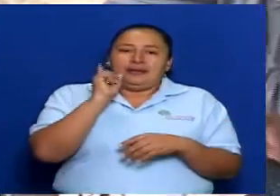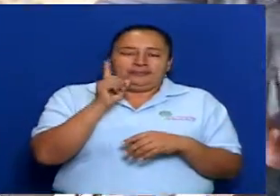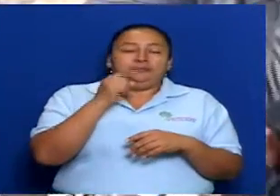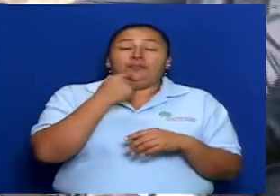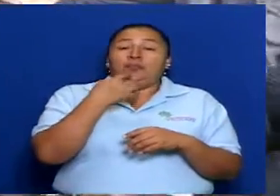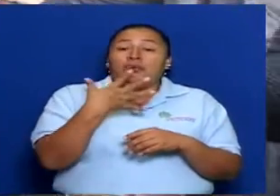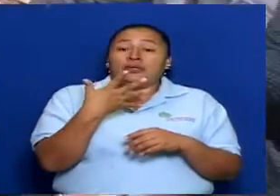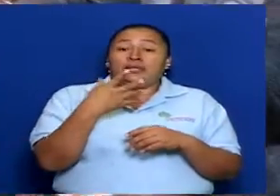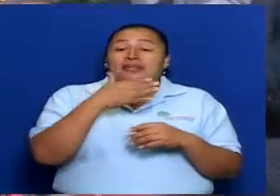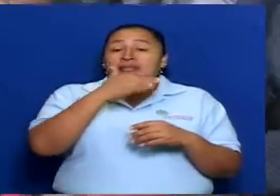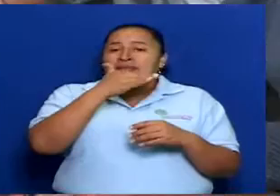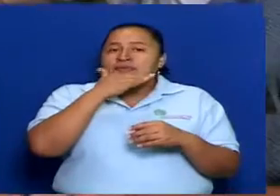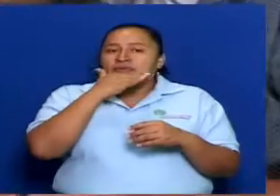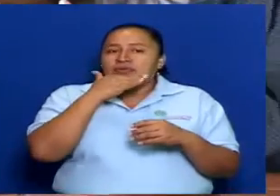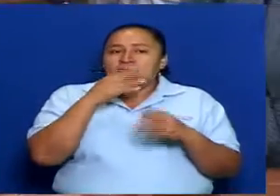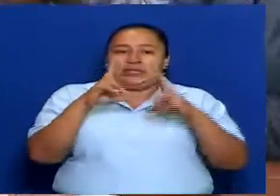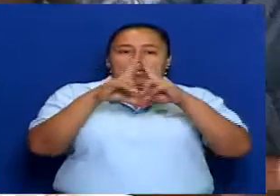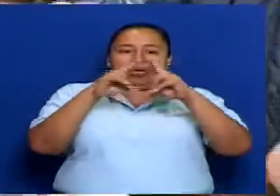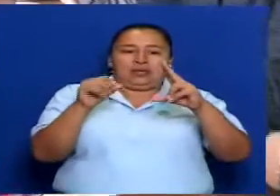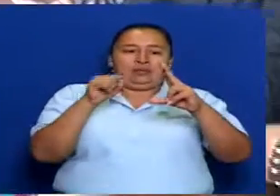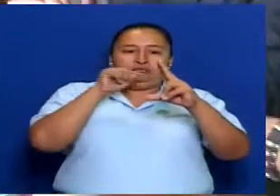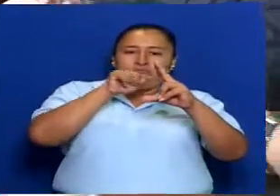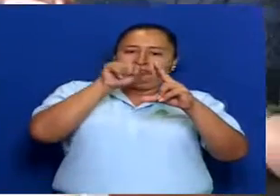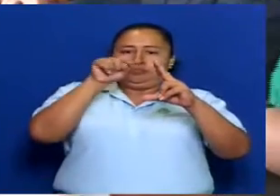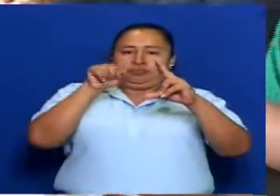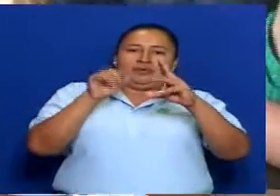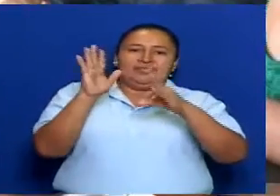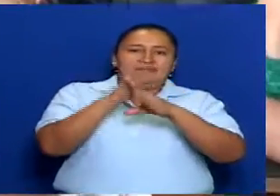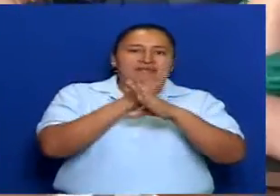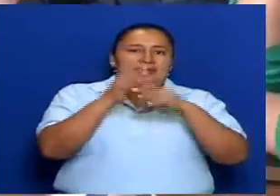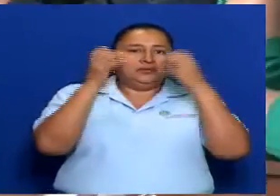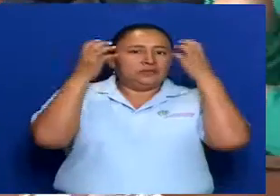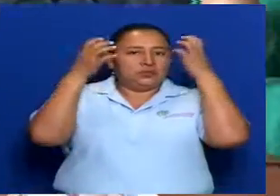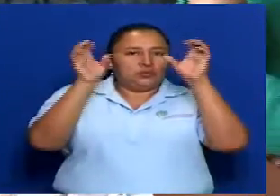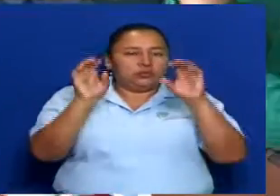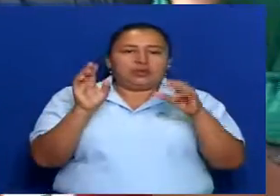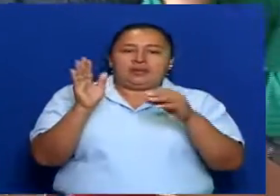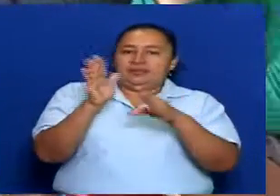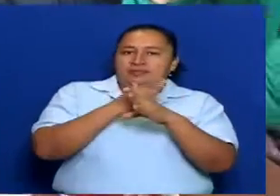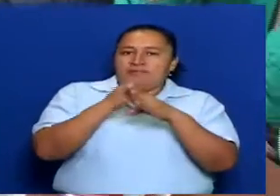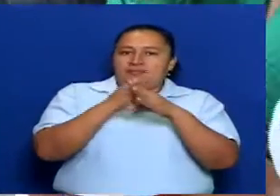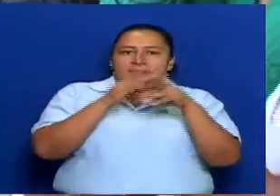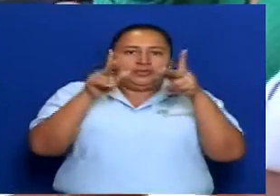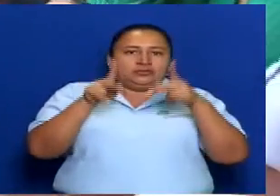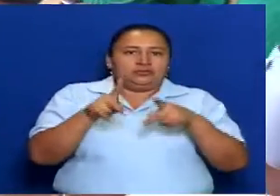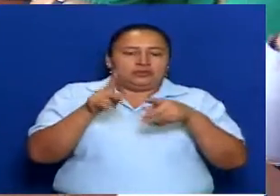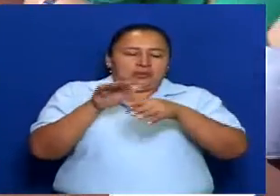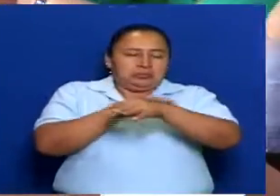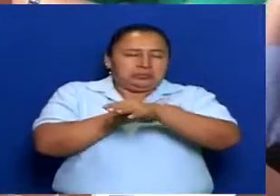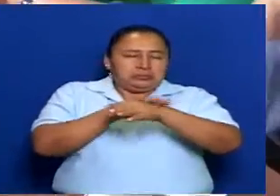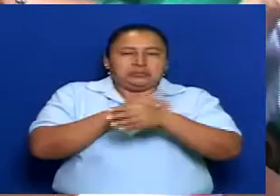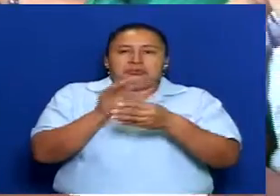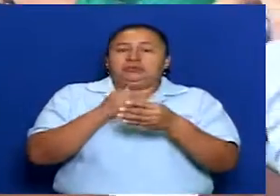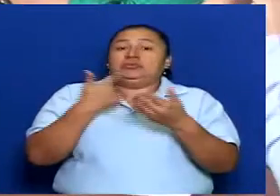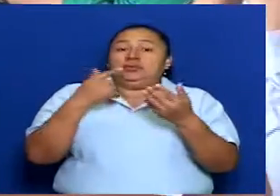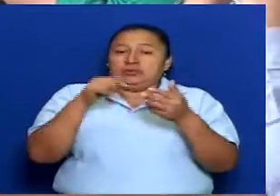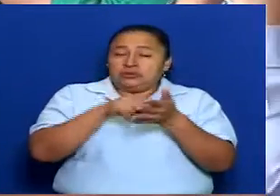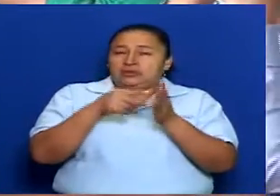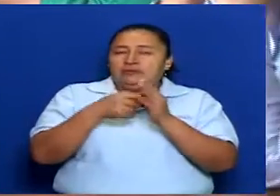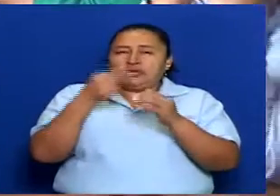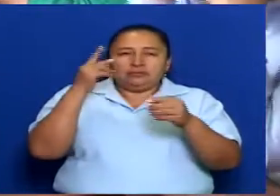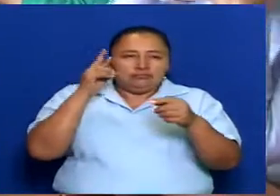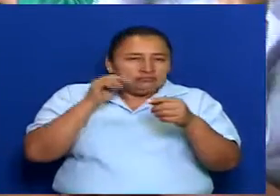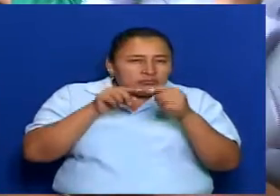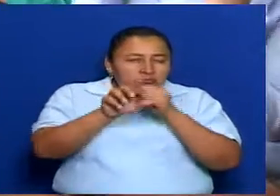composición de nuestra nación. Es complejo, pero también eso hace que haya un reto por delante. Perfecto, me